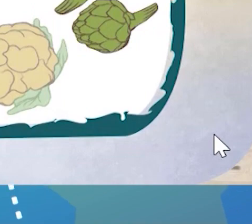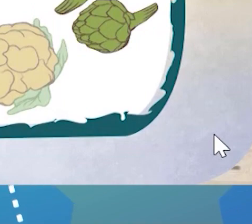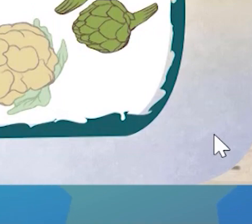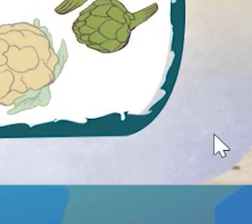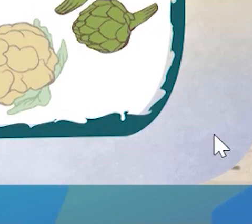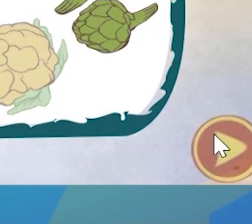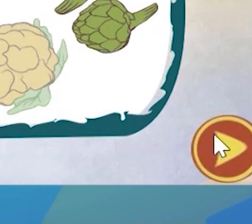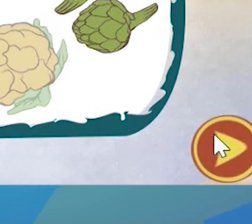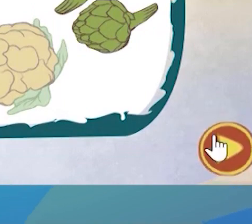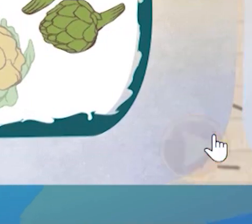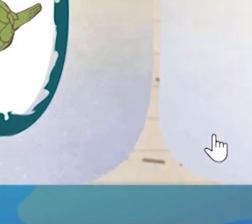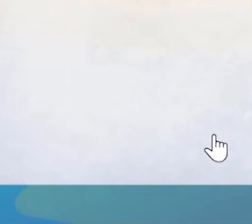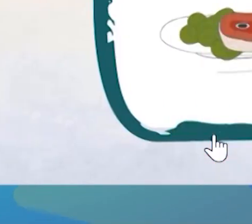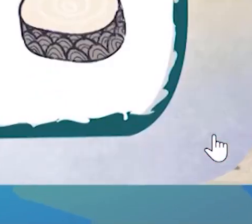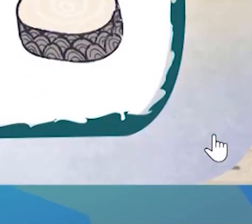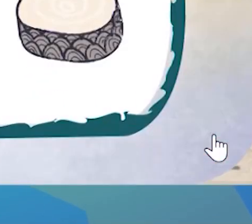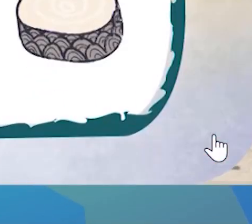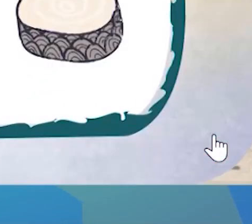etc.